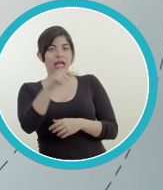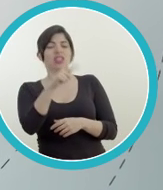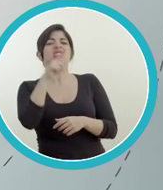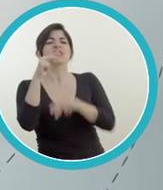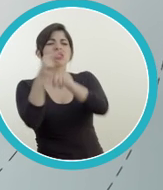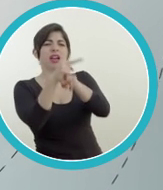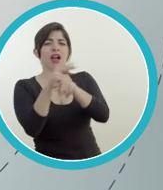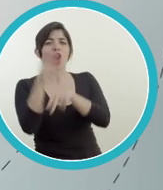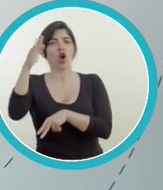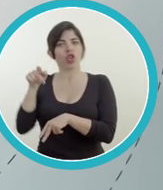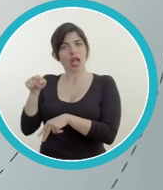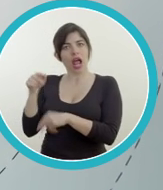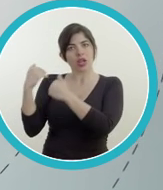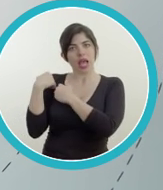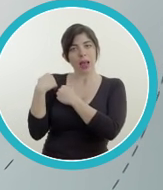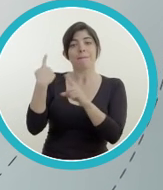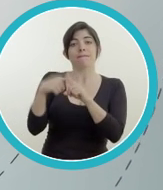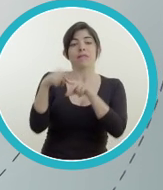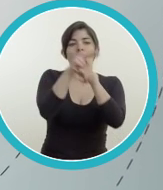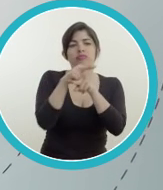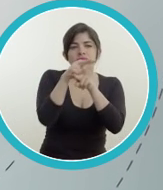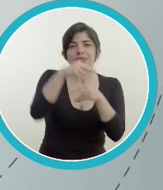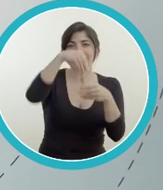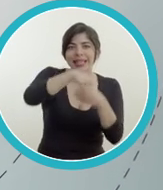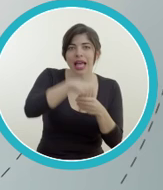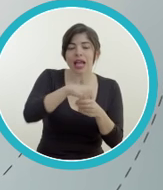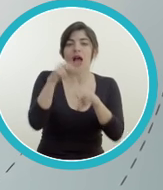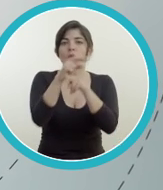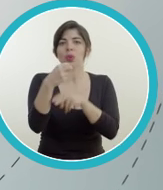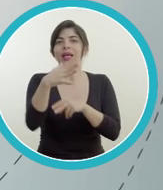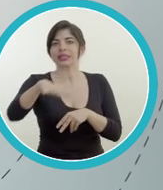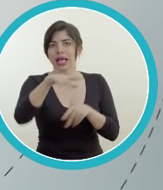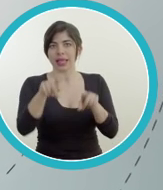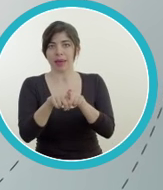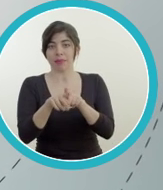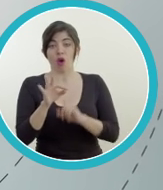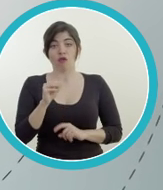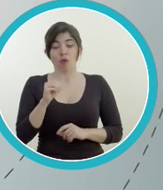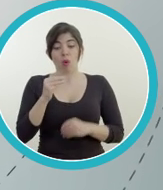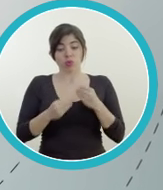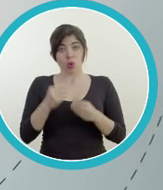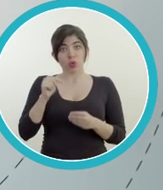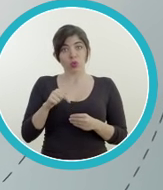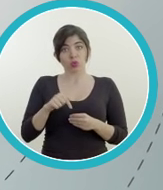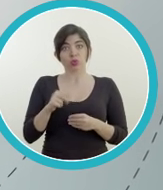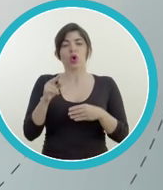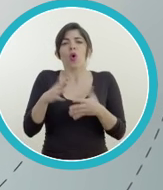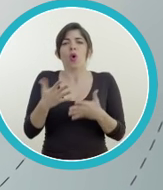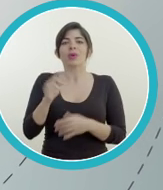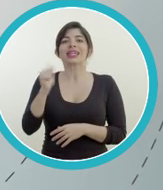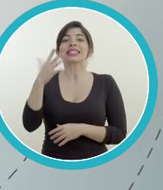fiscalizada por la Contraloría General de la República con auditorías internas y externas. FONPRODUCE